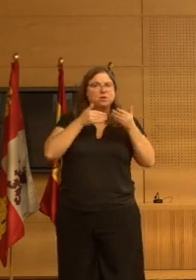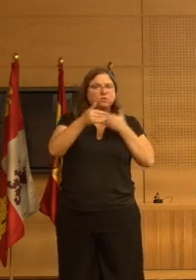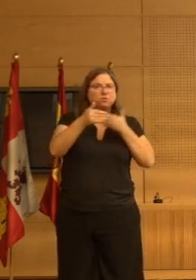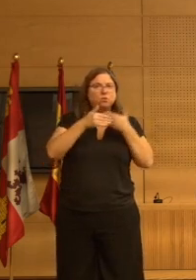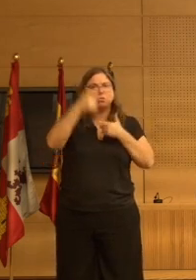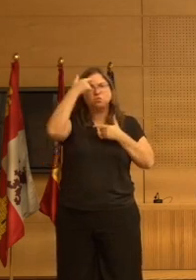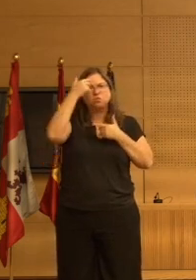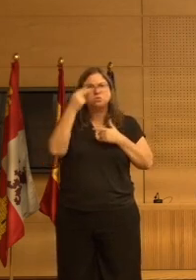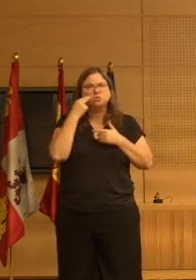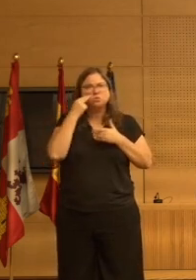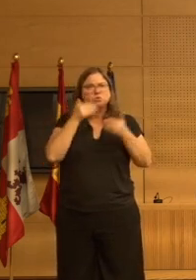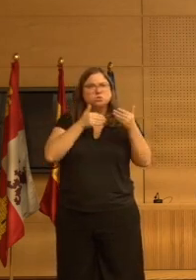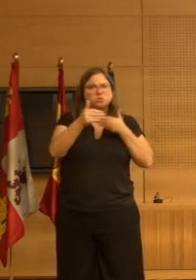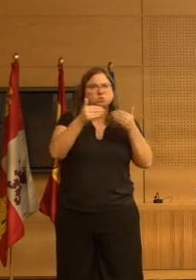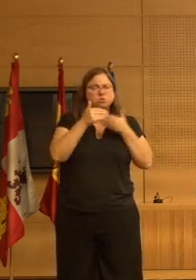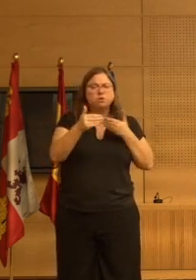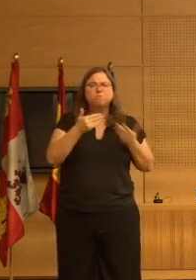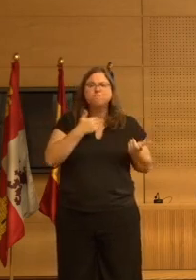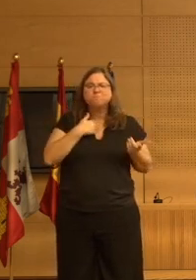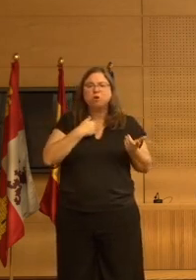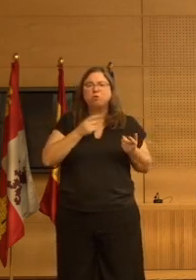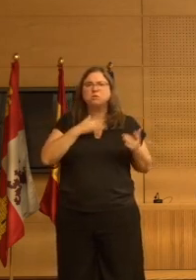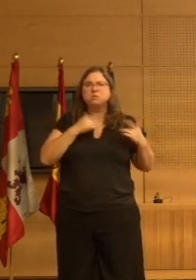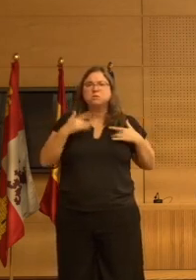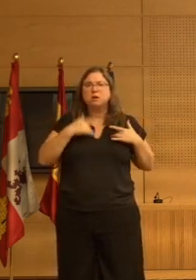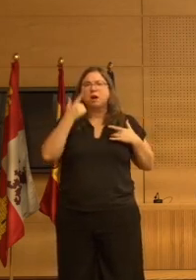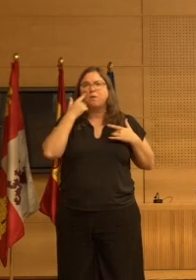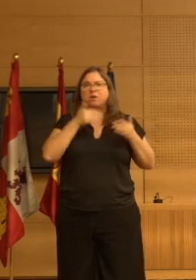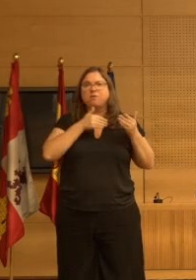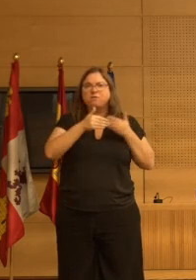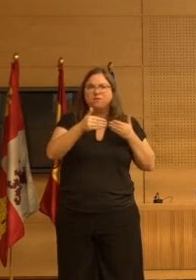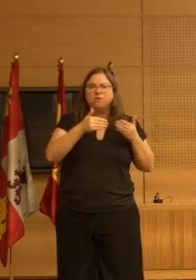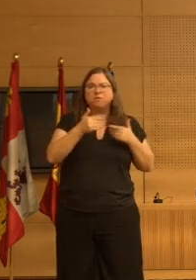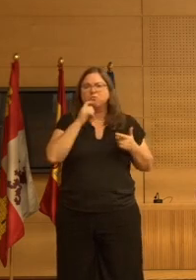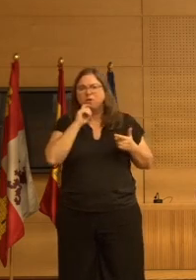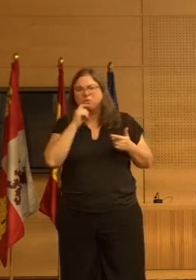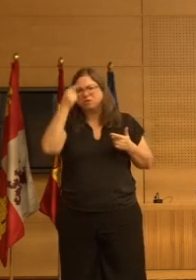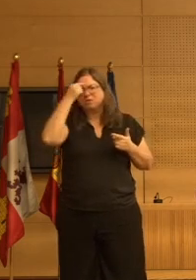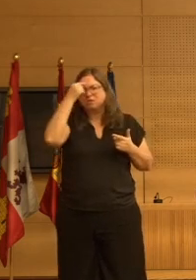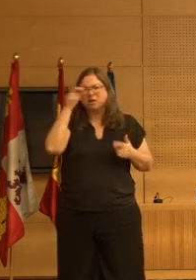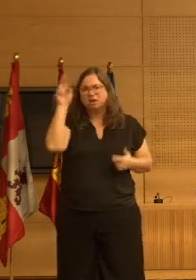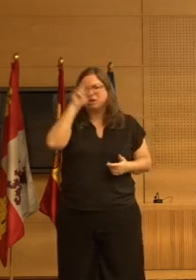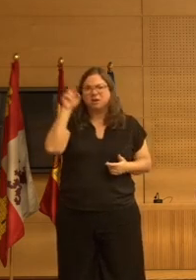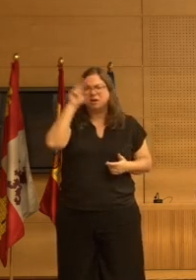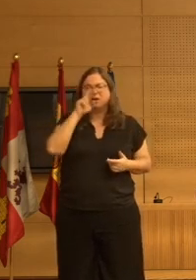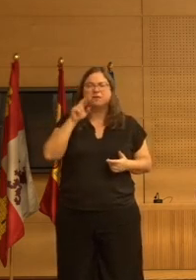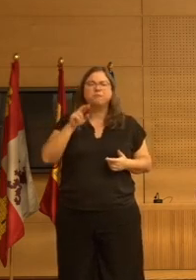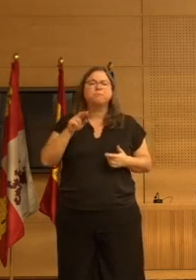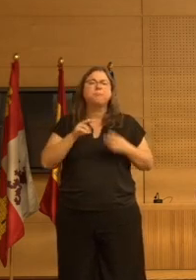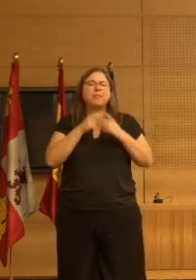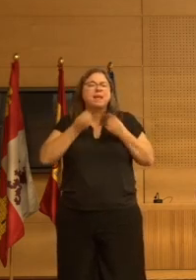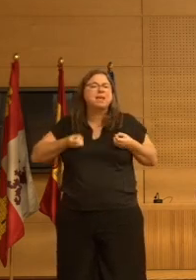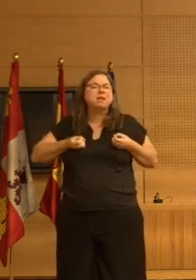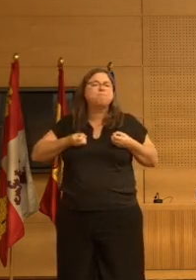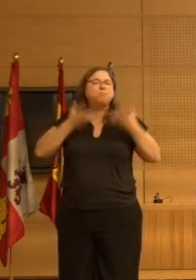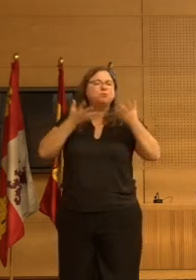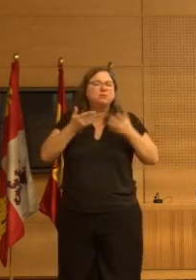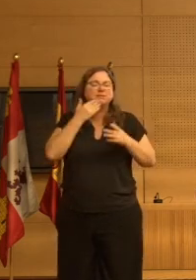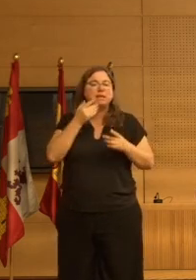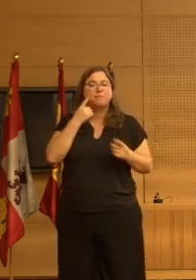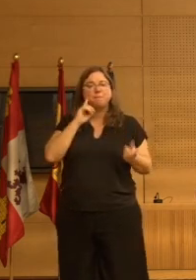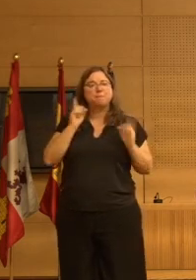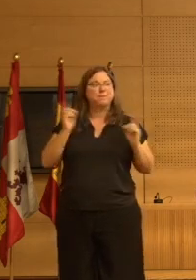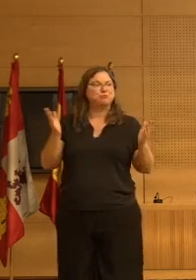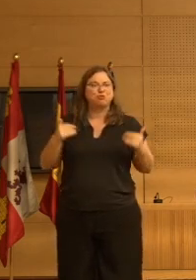con aprehensión que a veces se expresa como quejas somáticas pensamientos reiterativos etcétera la impulsividad sería más una falta de